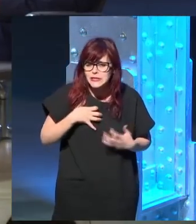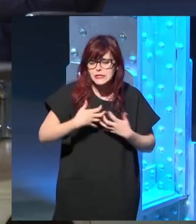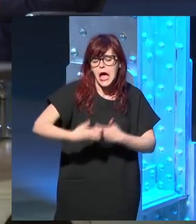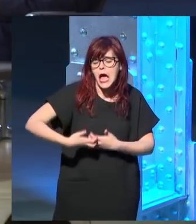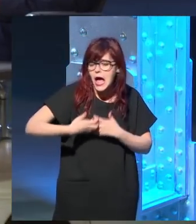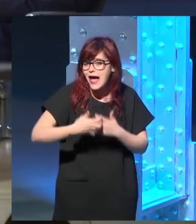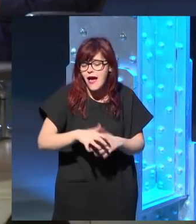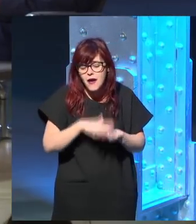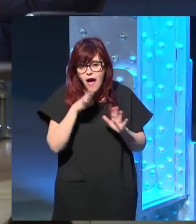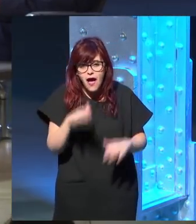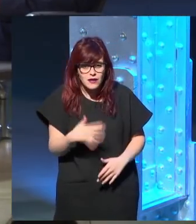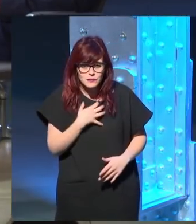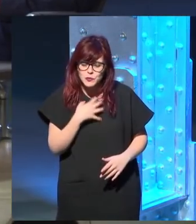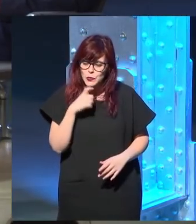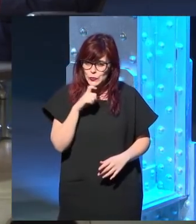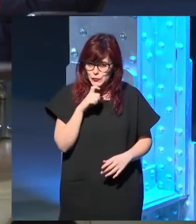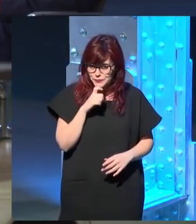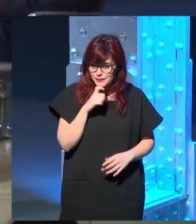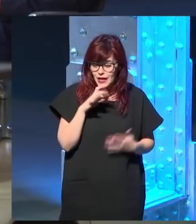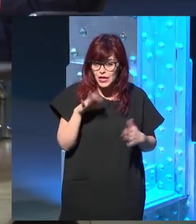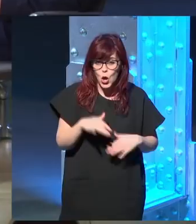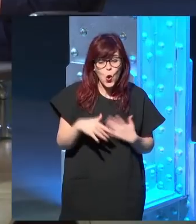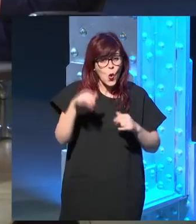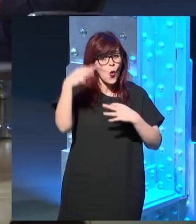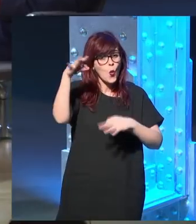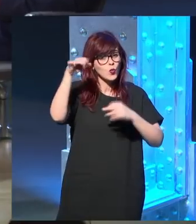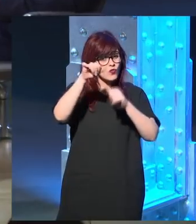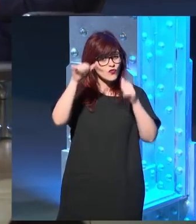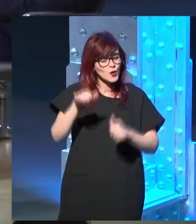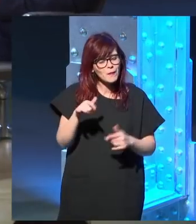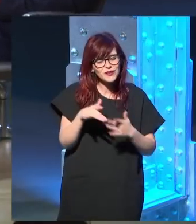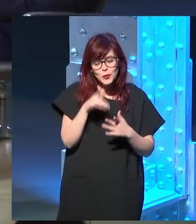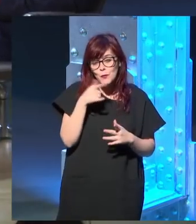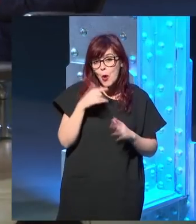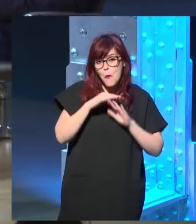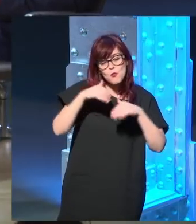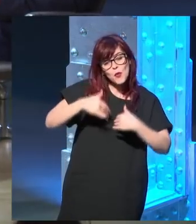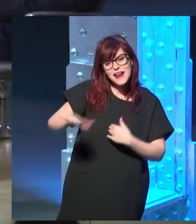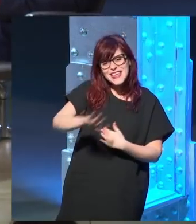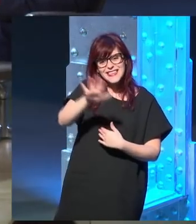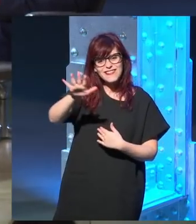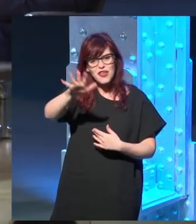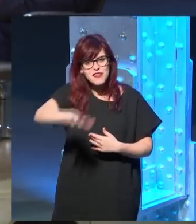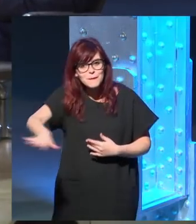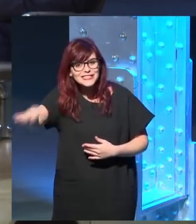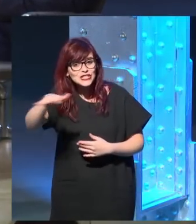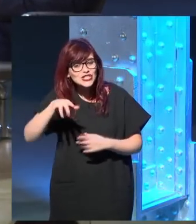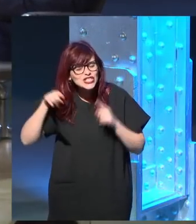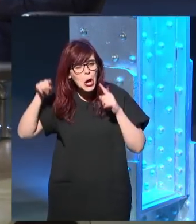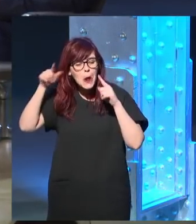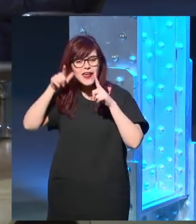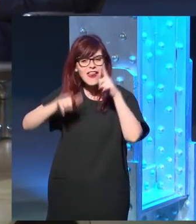seres de la quinta dimensión son así y el único modo de hacerlo volver a la quinta dimensión era